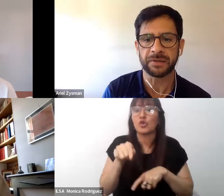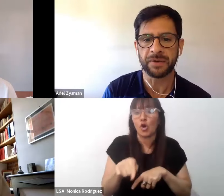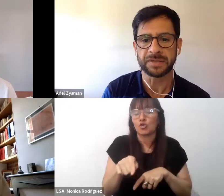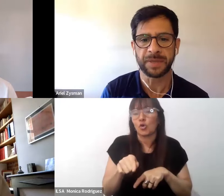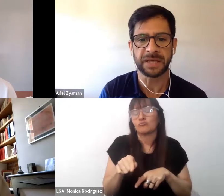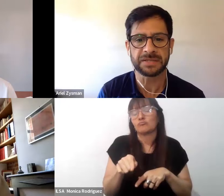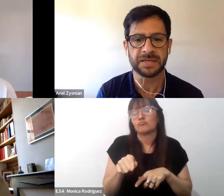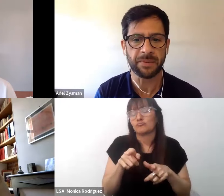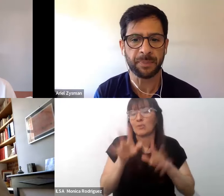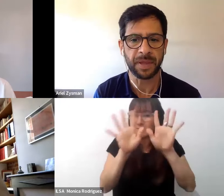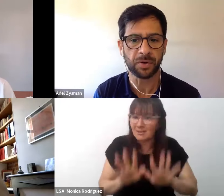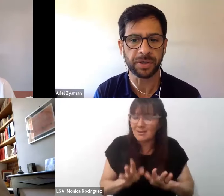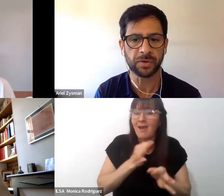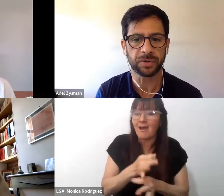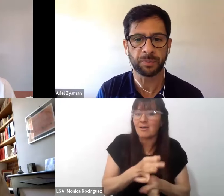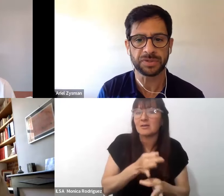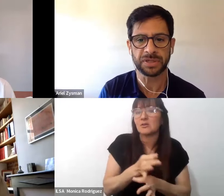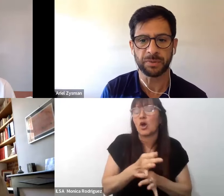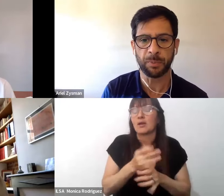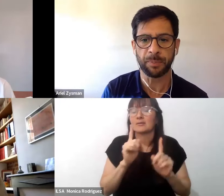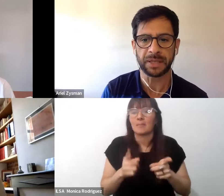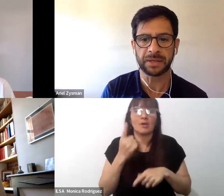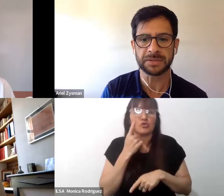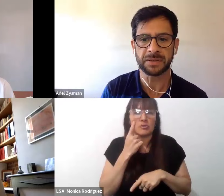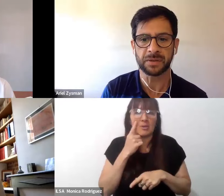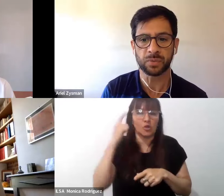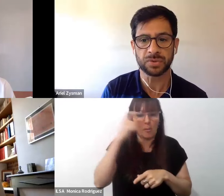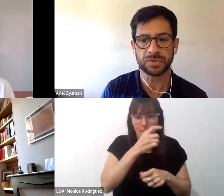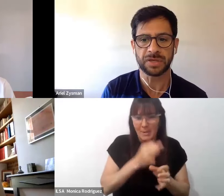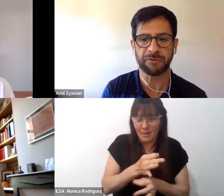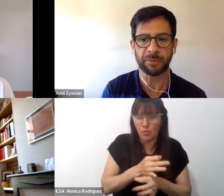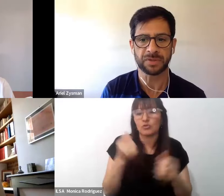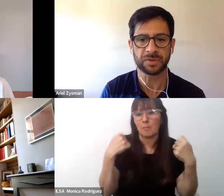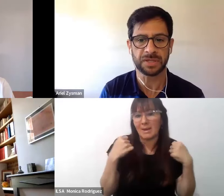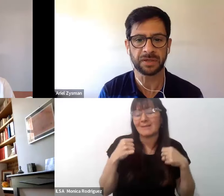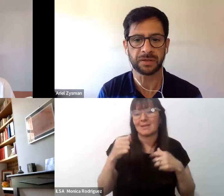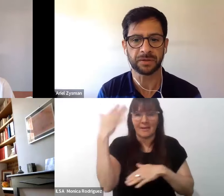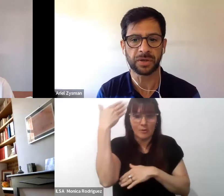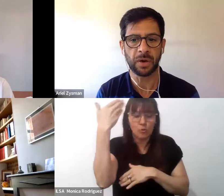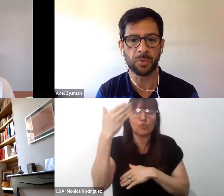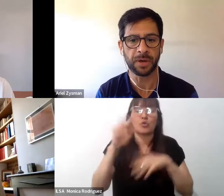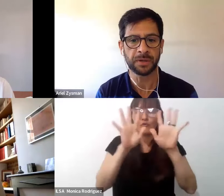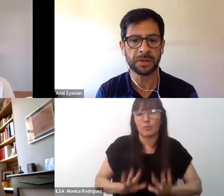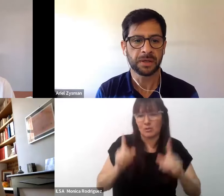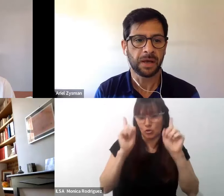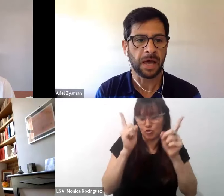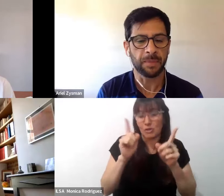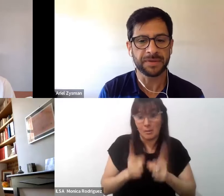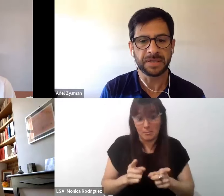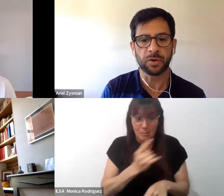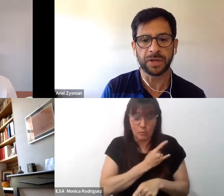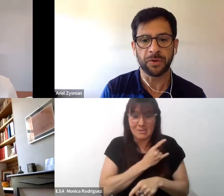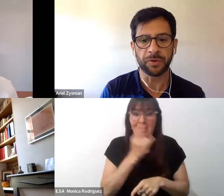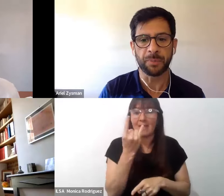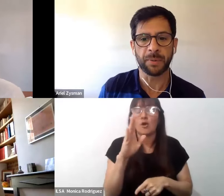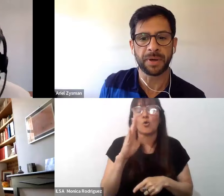Narrativas de la Experiencia y Saber Pedagógico, dispositivos, prácticas y discursos en la formación docente dentro de la UBA, además